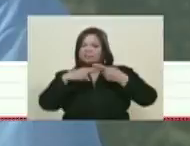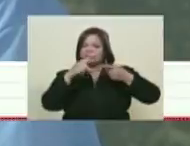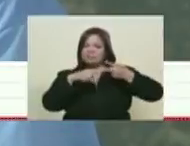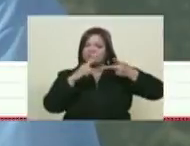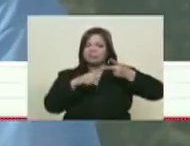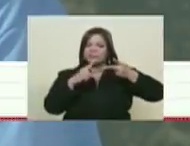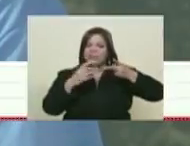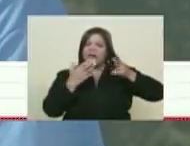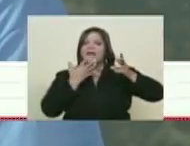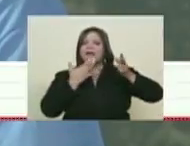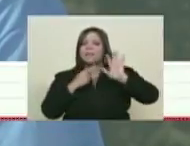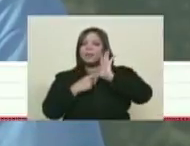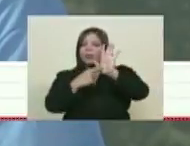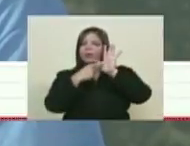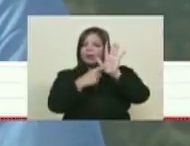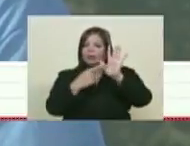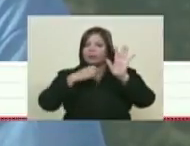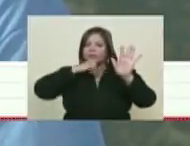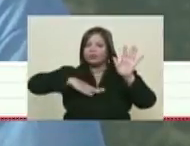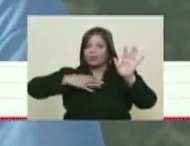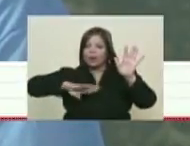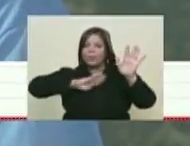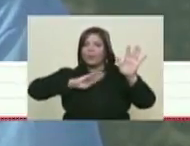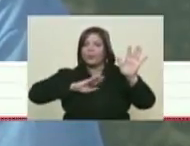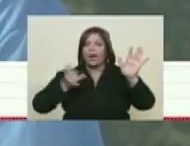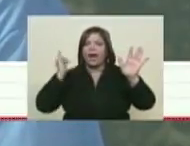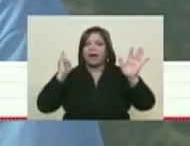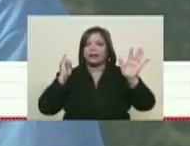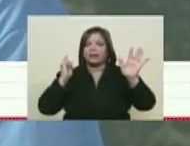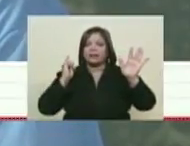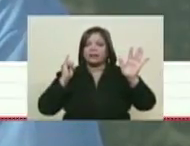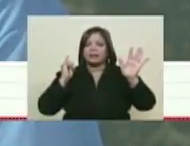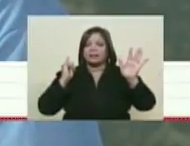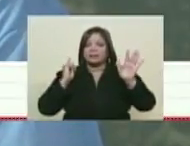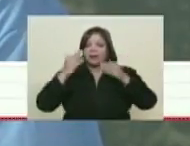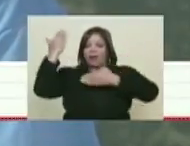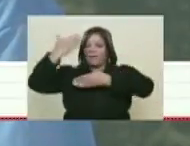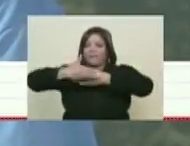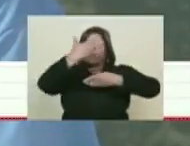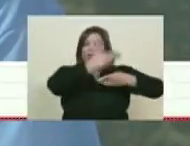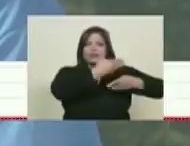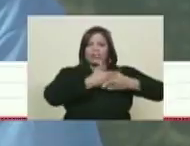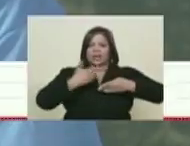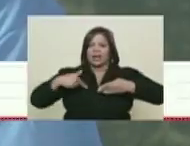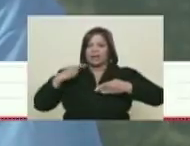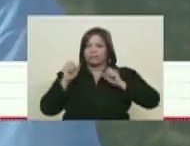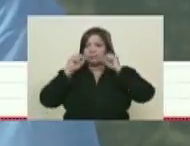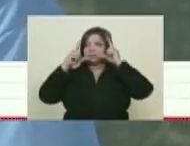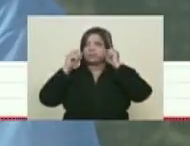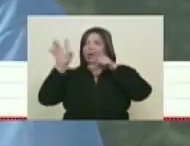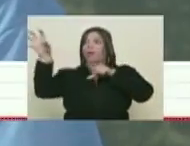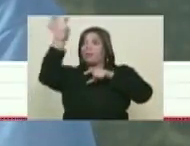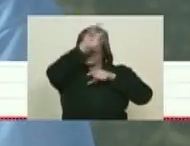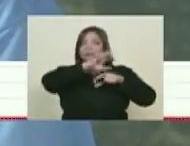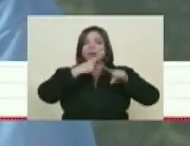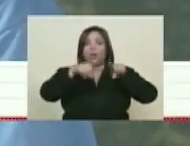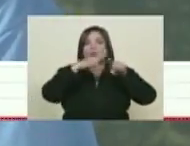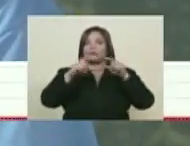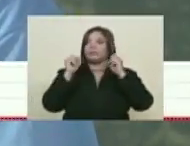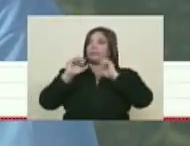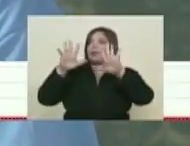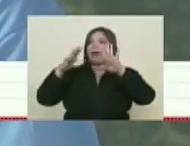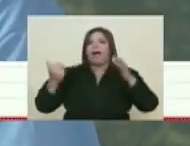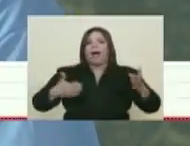buscando los ejemplos históricos que tenemos, que van más allá de nuestras fronteras y que nos sorprenden, que nos pueden maravillar y que nos pueden